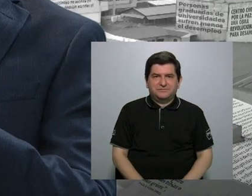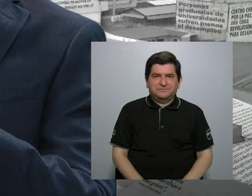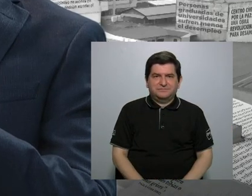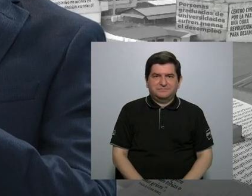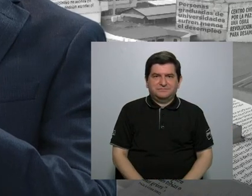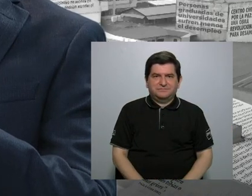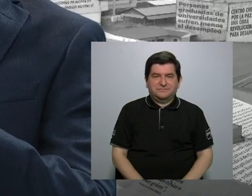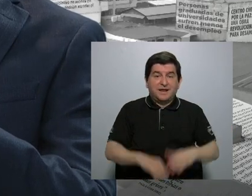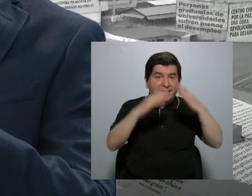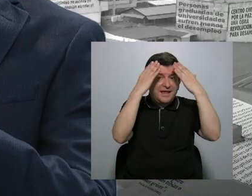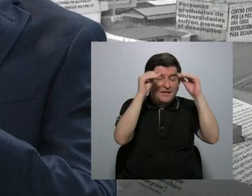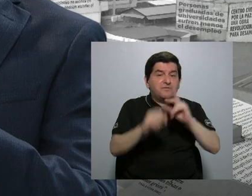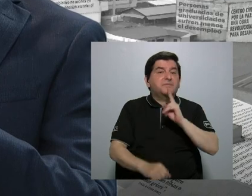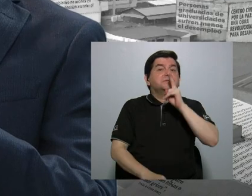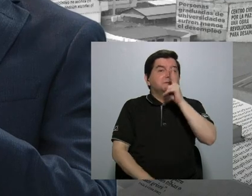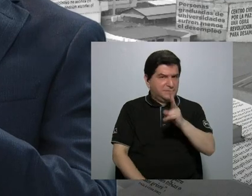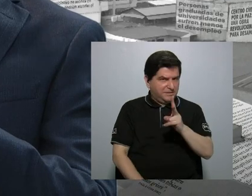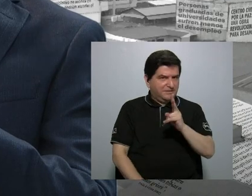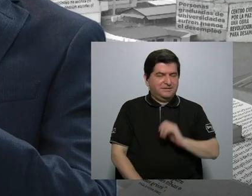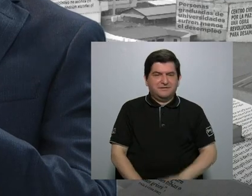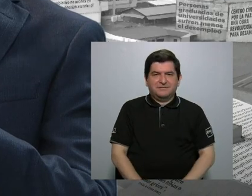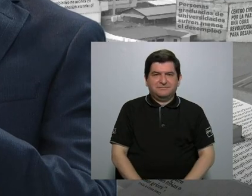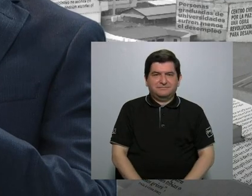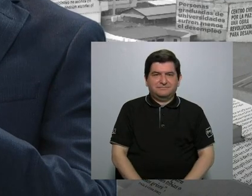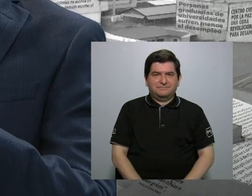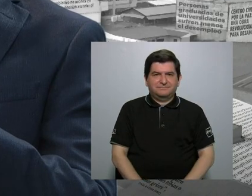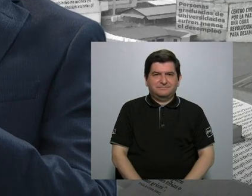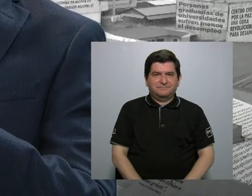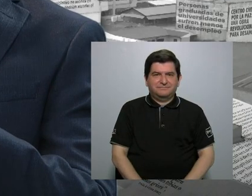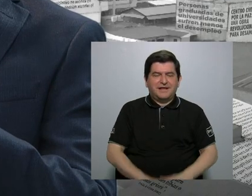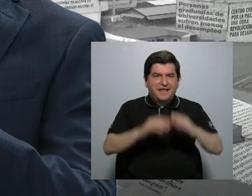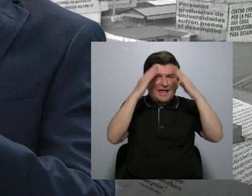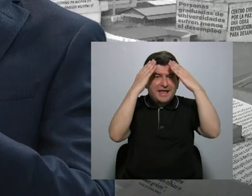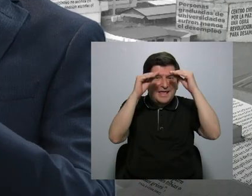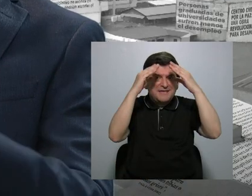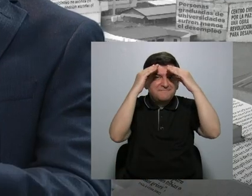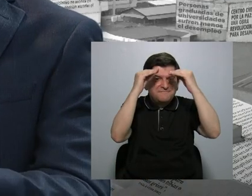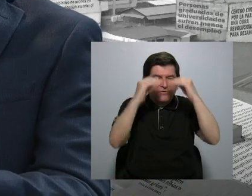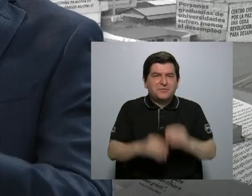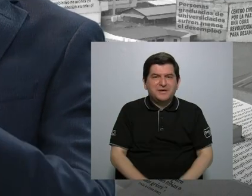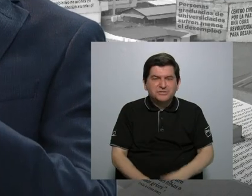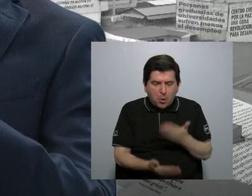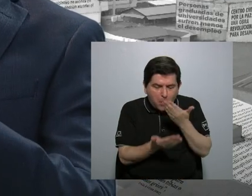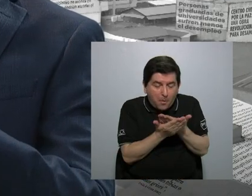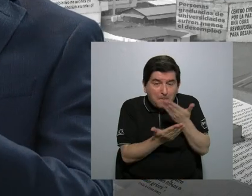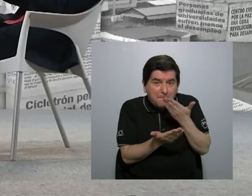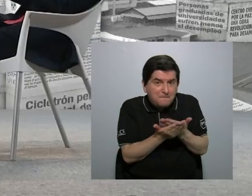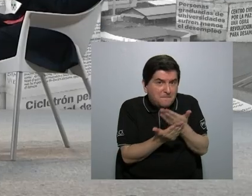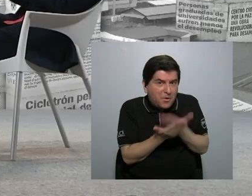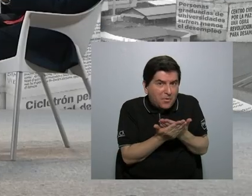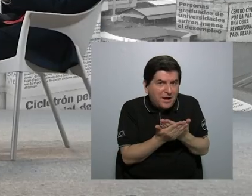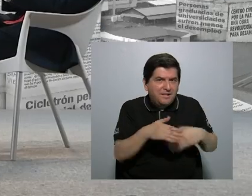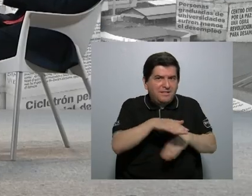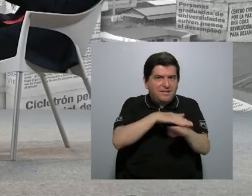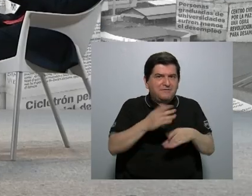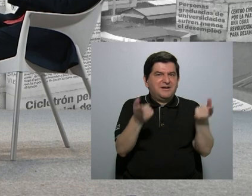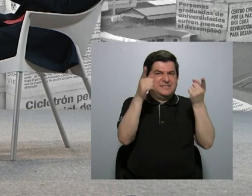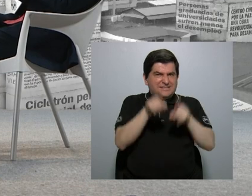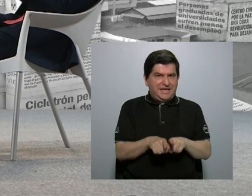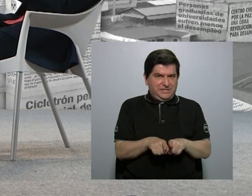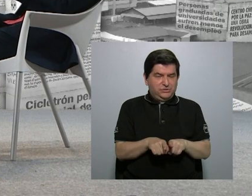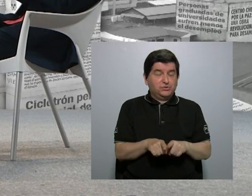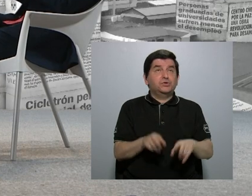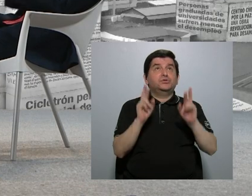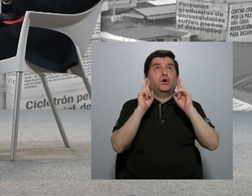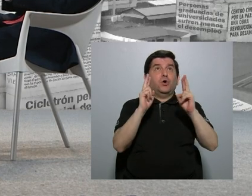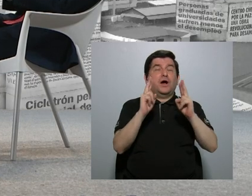información veraz, con una información corroborable, basada en hechos, y